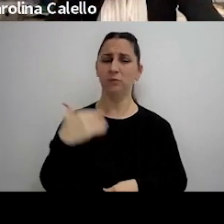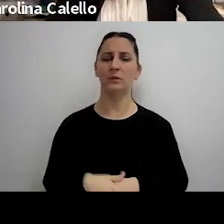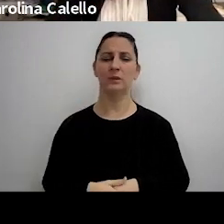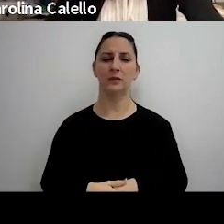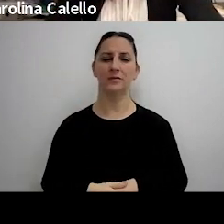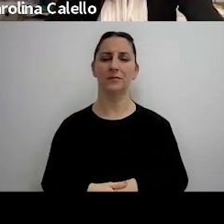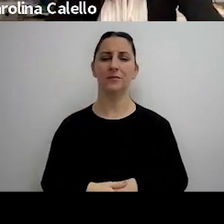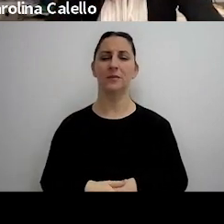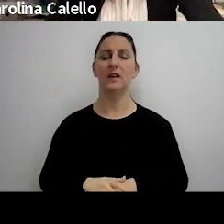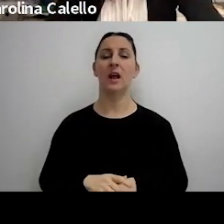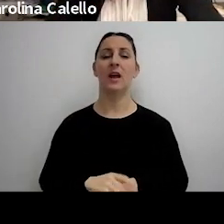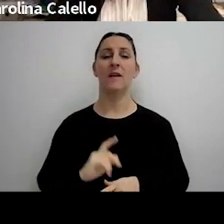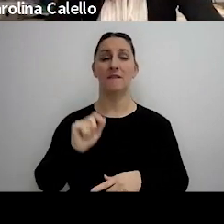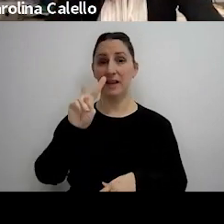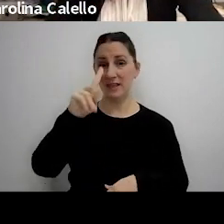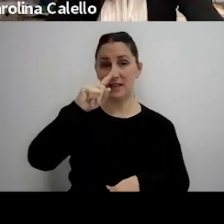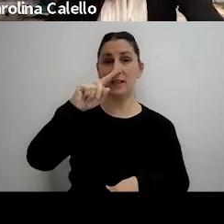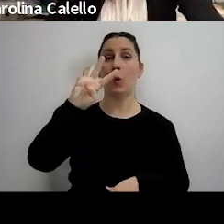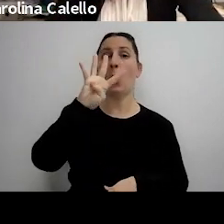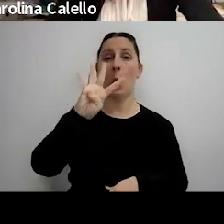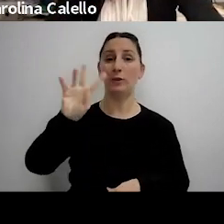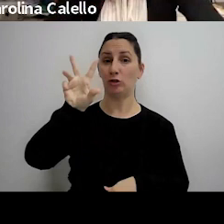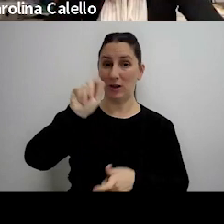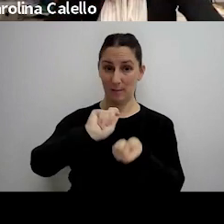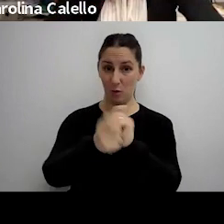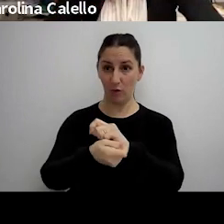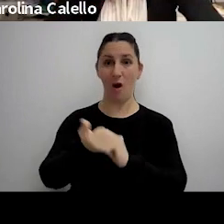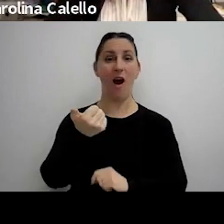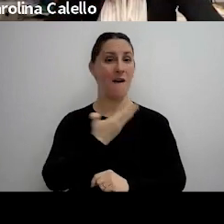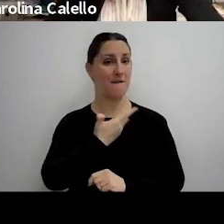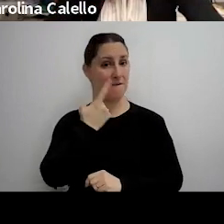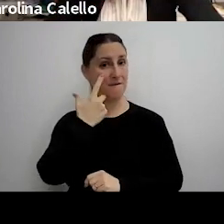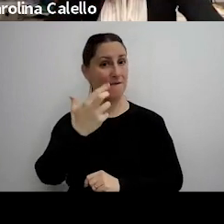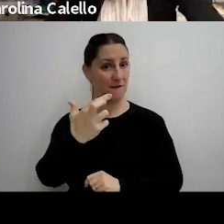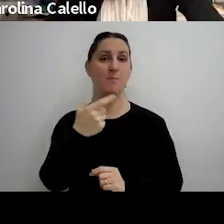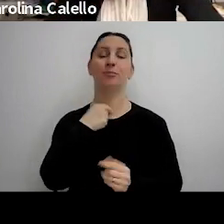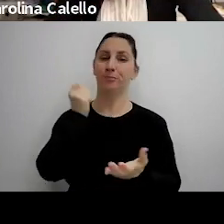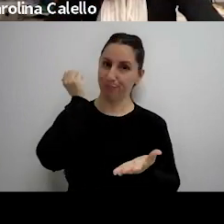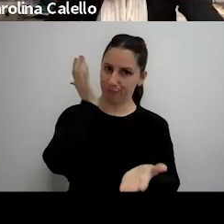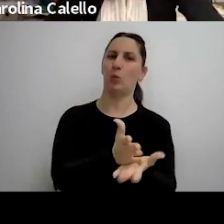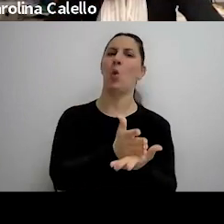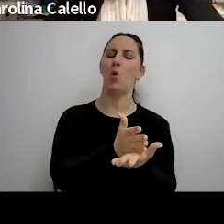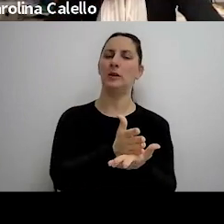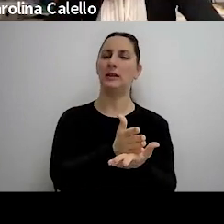cuando se modificó la 27 430 el pico hizo reserva de aplicar la multa hizo